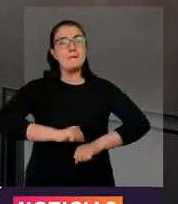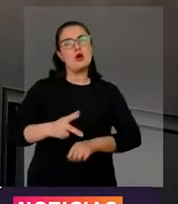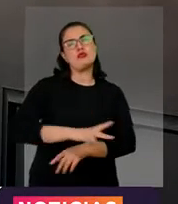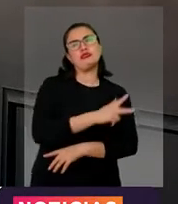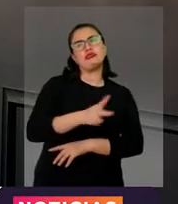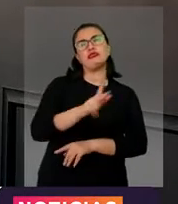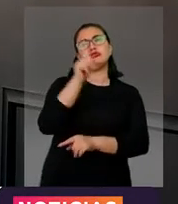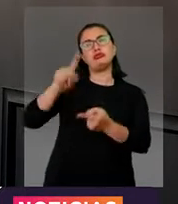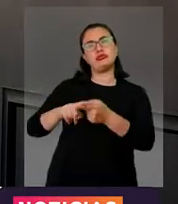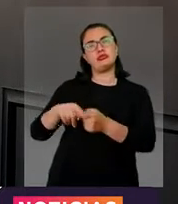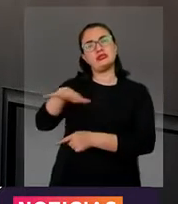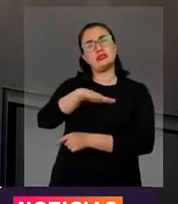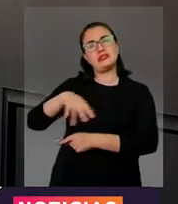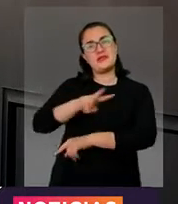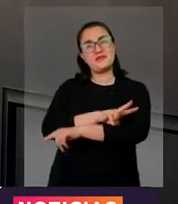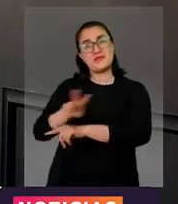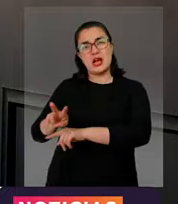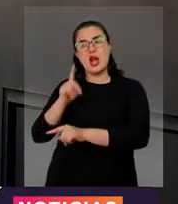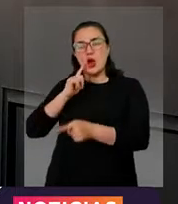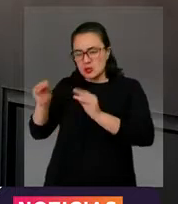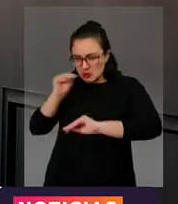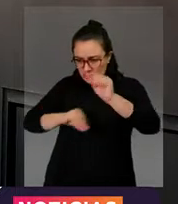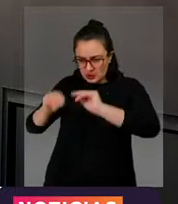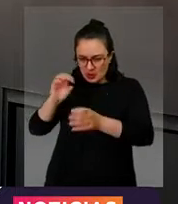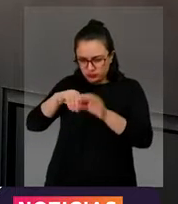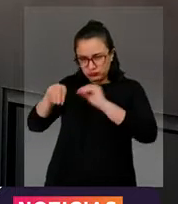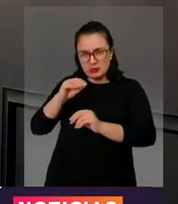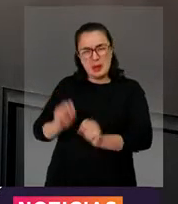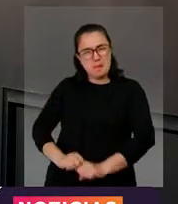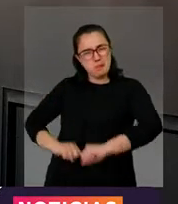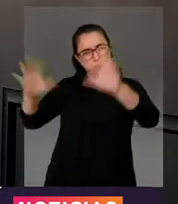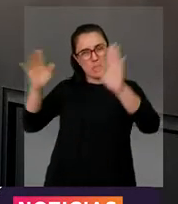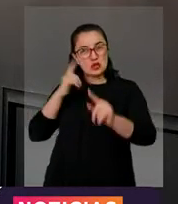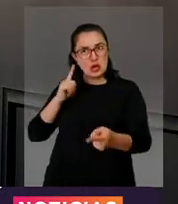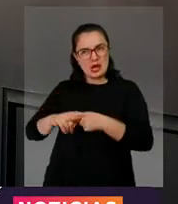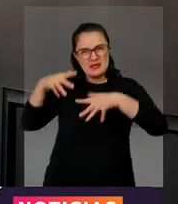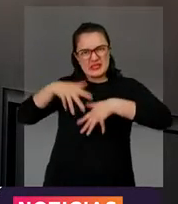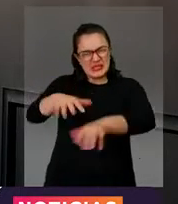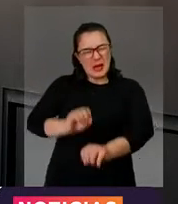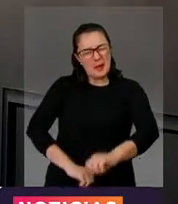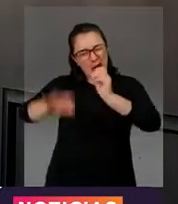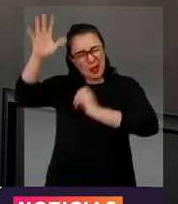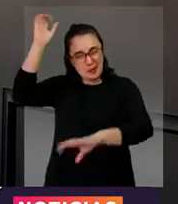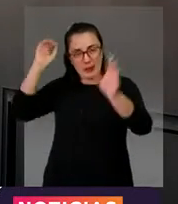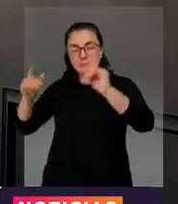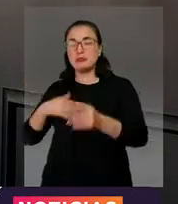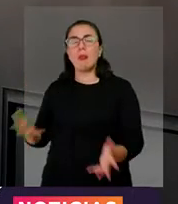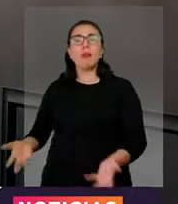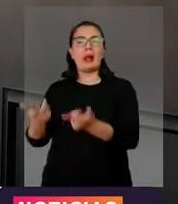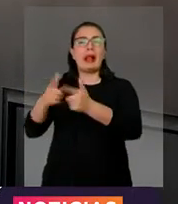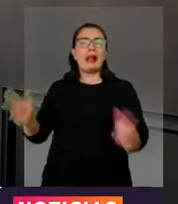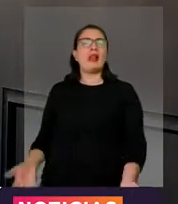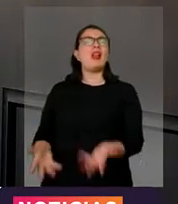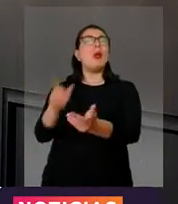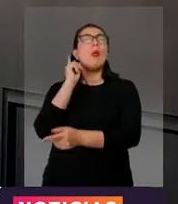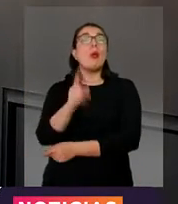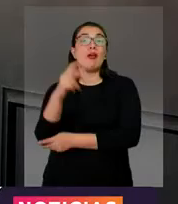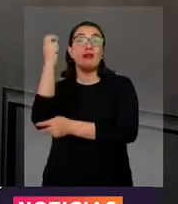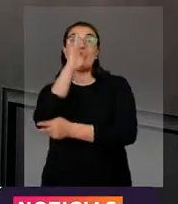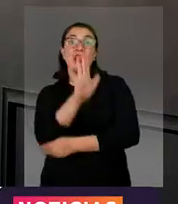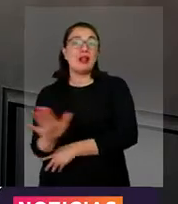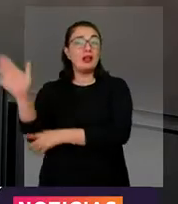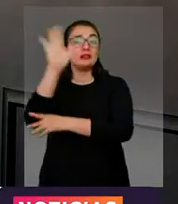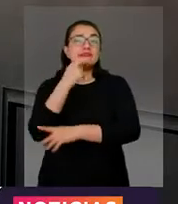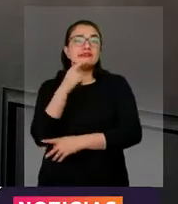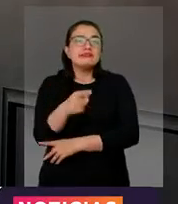fabricar explosivos para afectar las manifestaciones del paro nacional, fueron liberadas. Según la Fiscalía General de la Nación, fue la